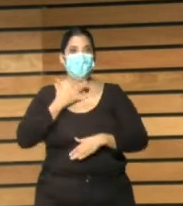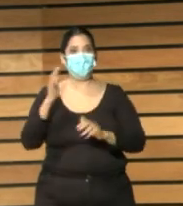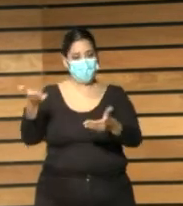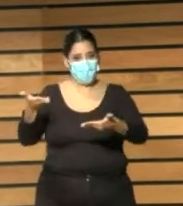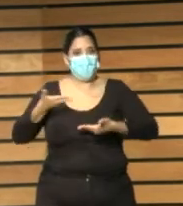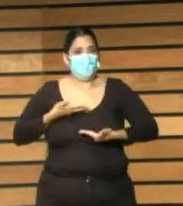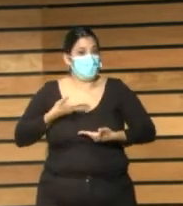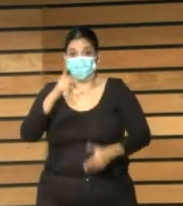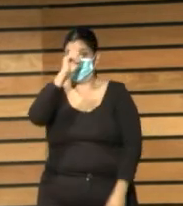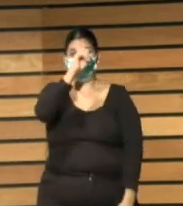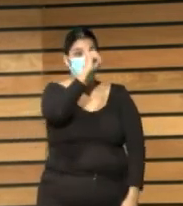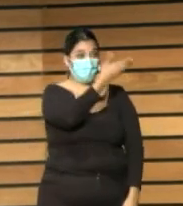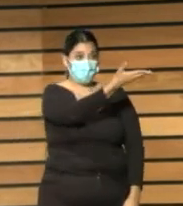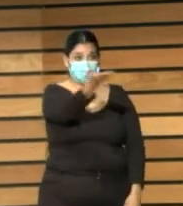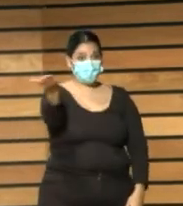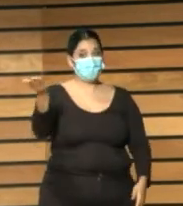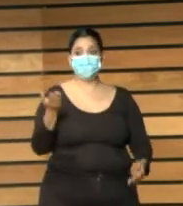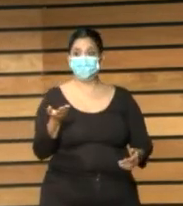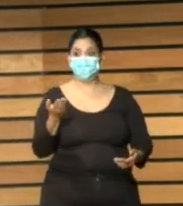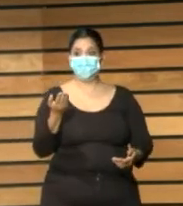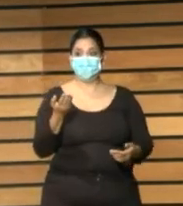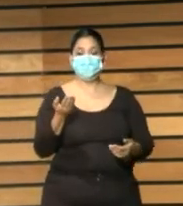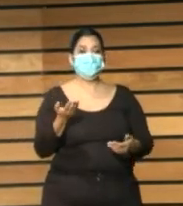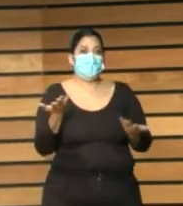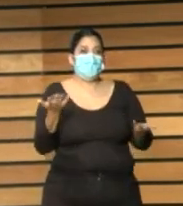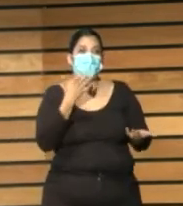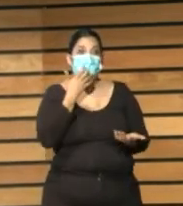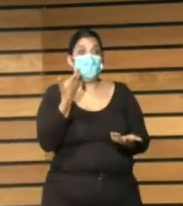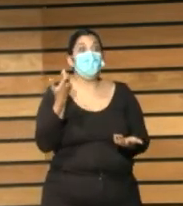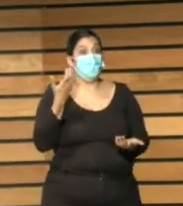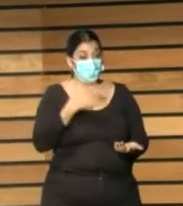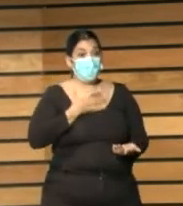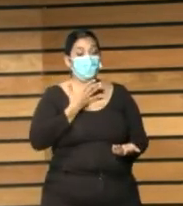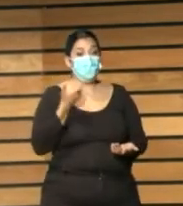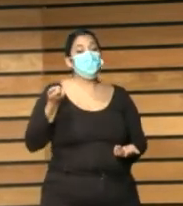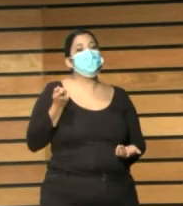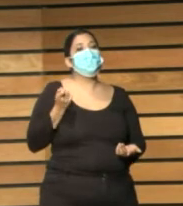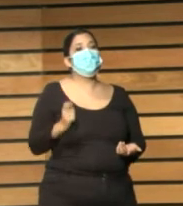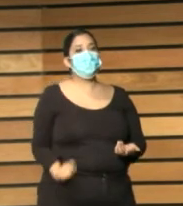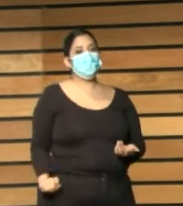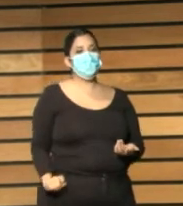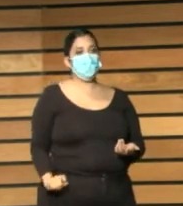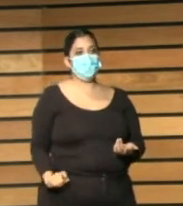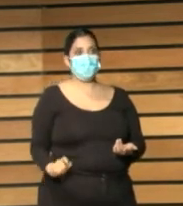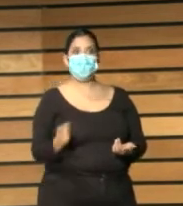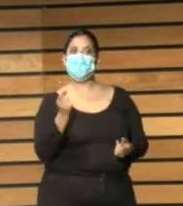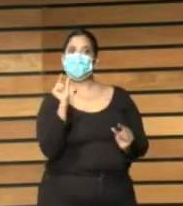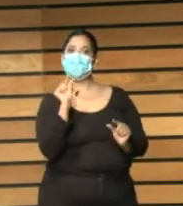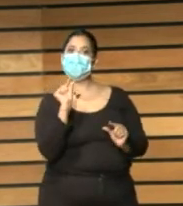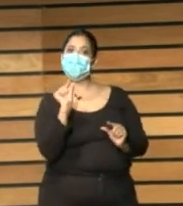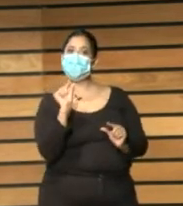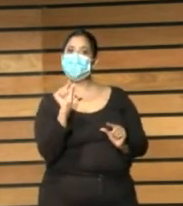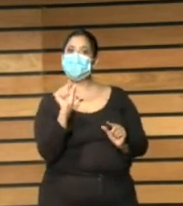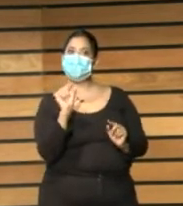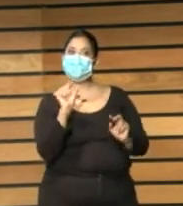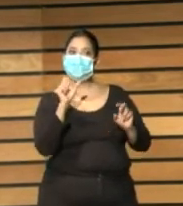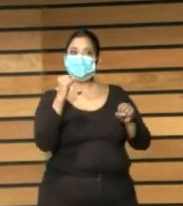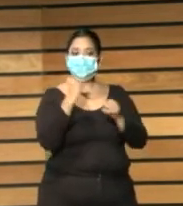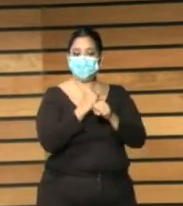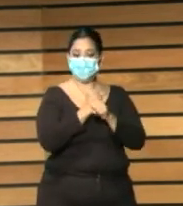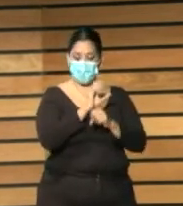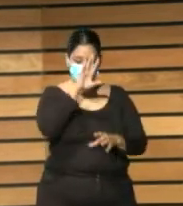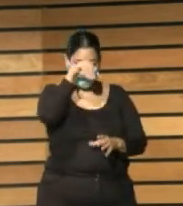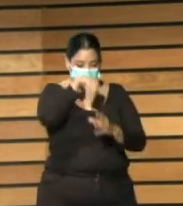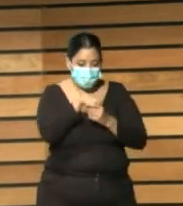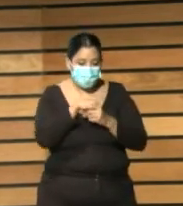ayer y que traslado aquí no será que los bibliotecarios estamos realmente absorbidos resolviendo cosas